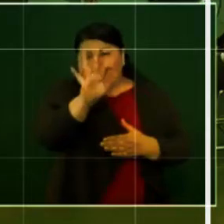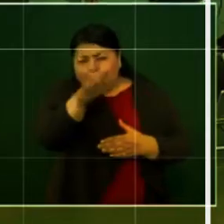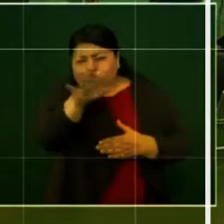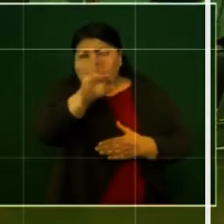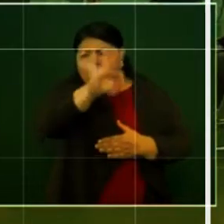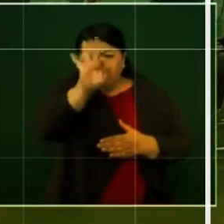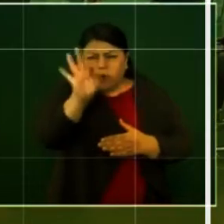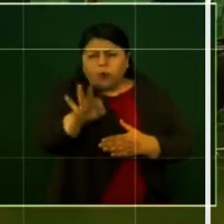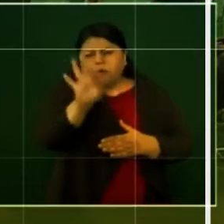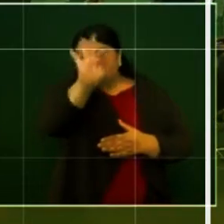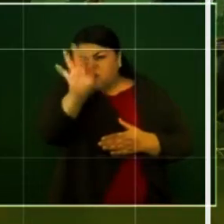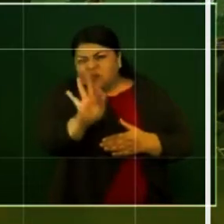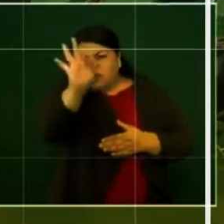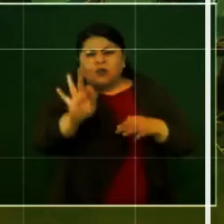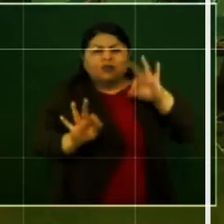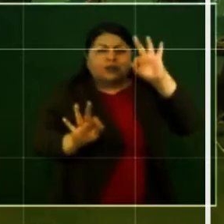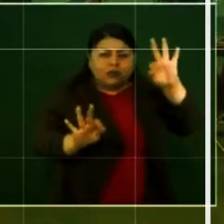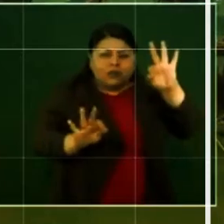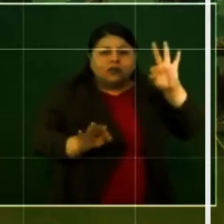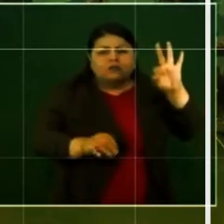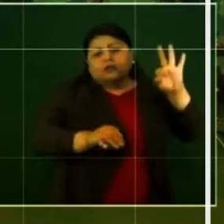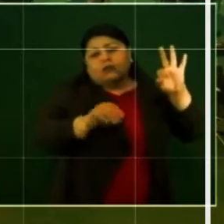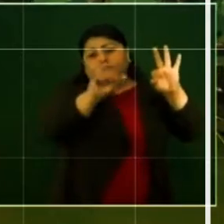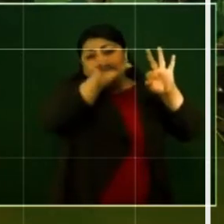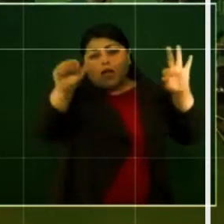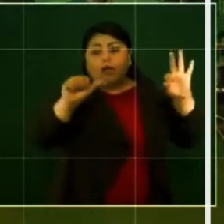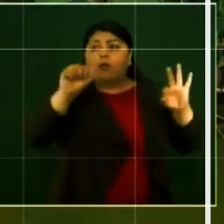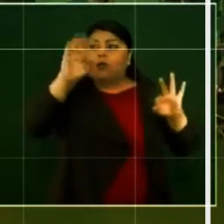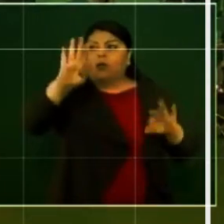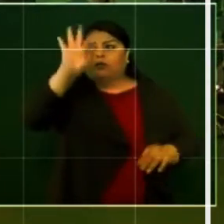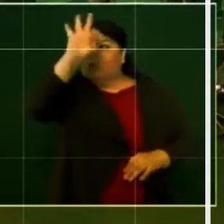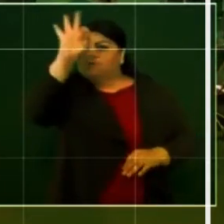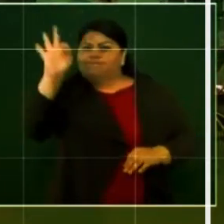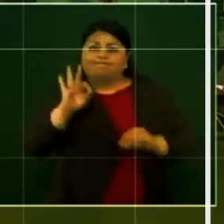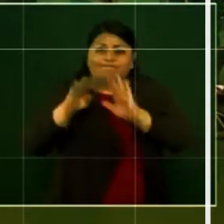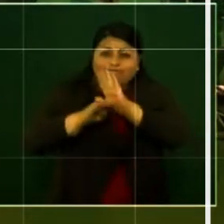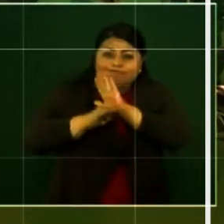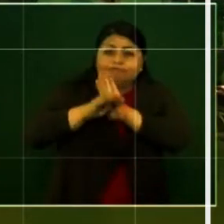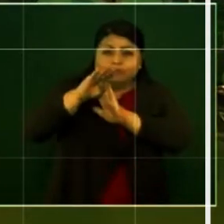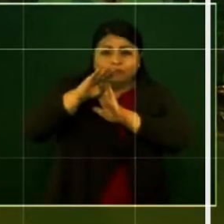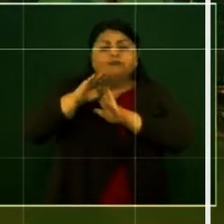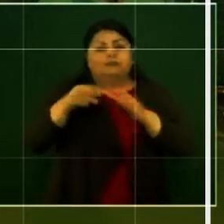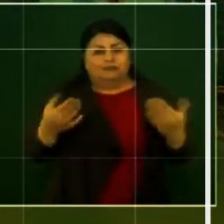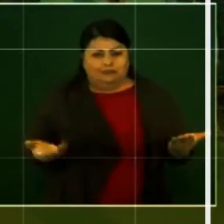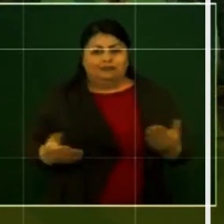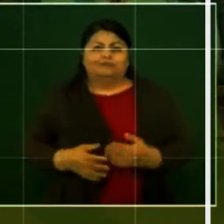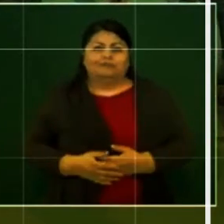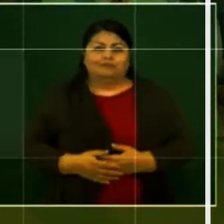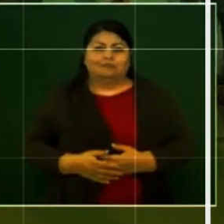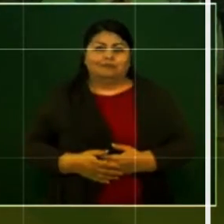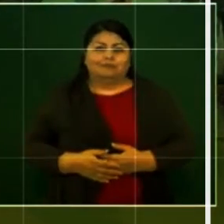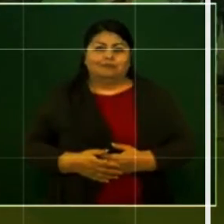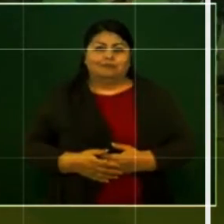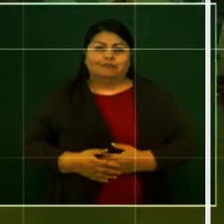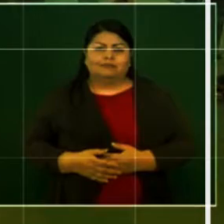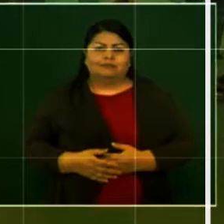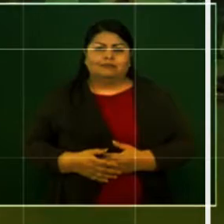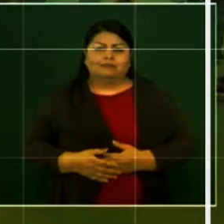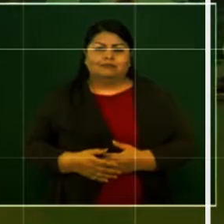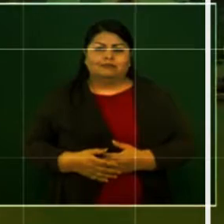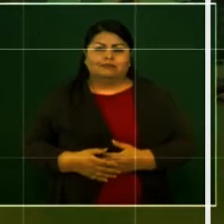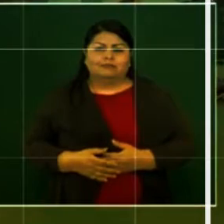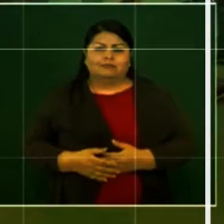al 4 por ciento en términos reales, es decir,